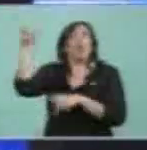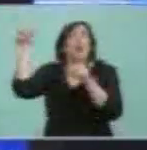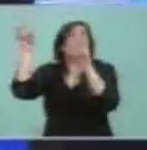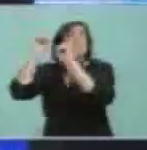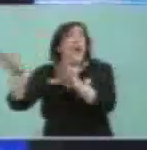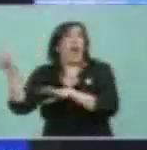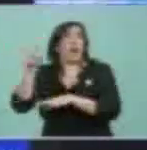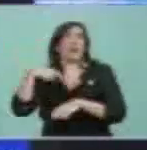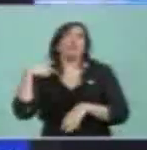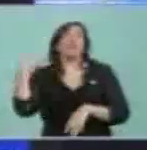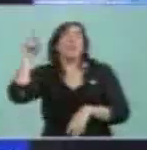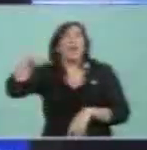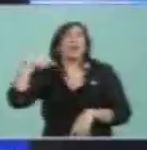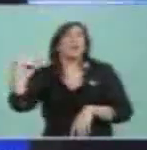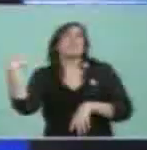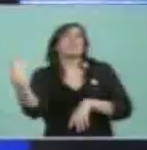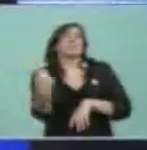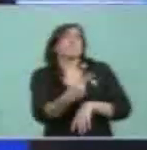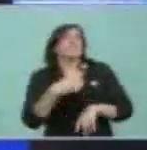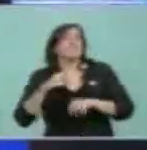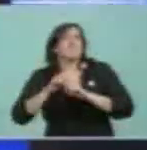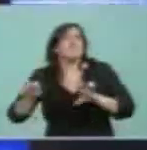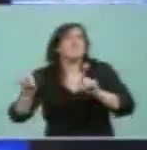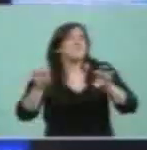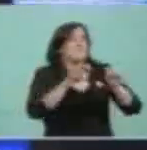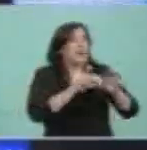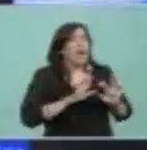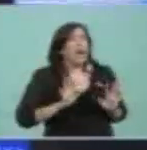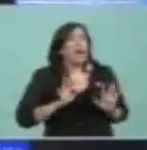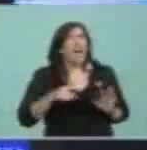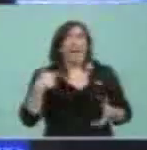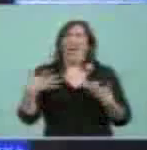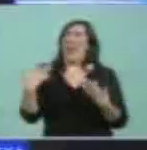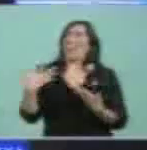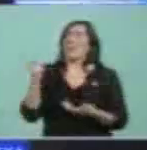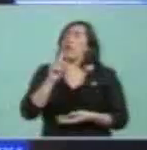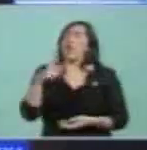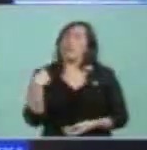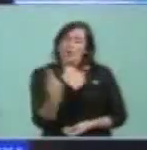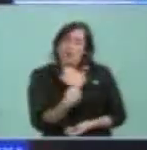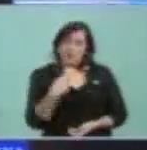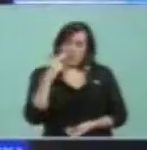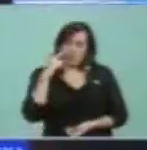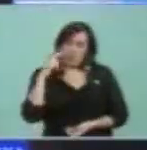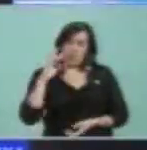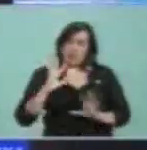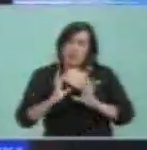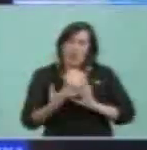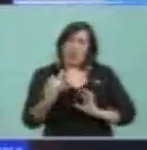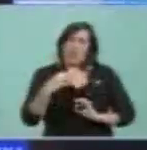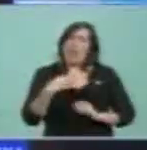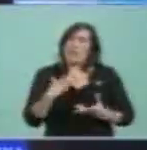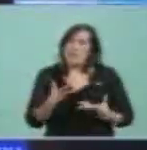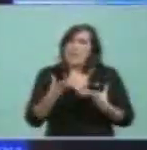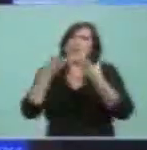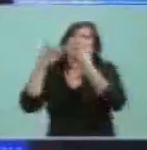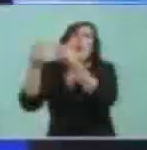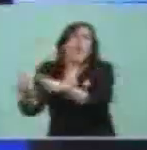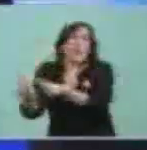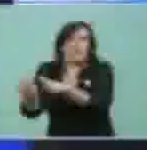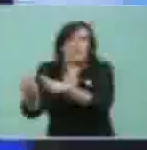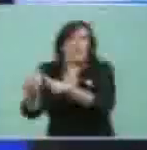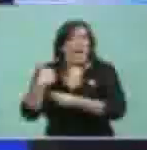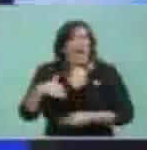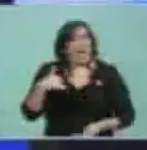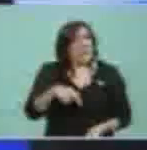pone mal para todos en algún momento. Simplemente hacer una humilde contribución, como lo vimos haciendo desde siempre desde la Argentina,